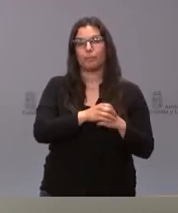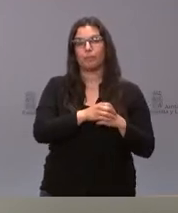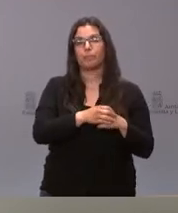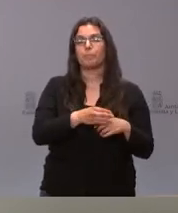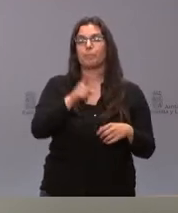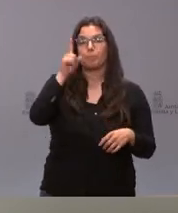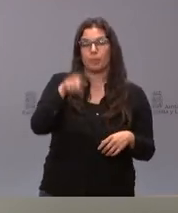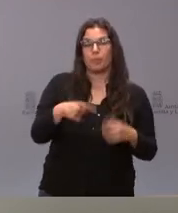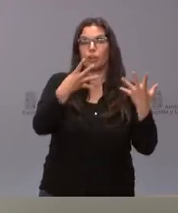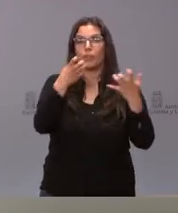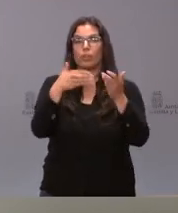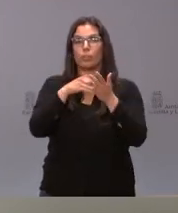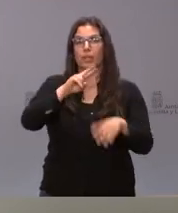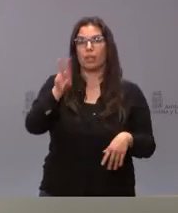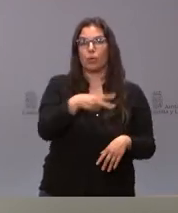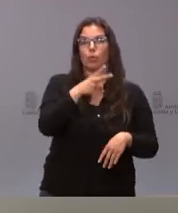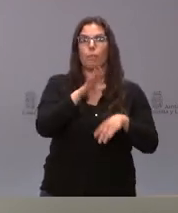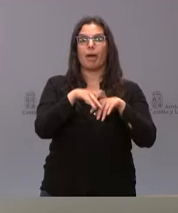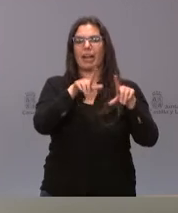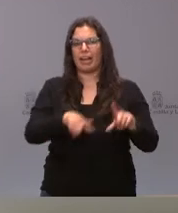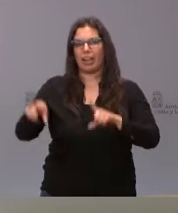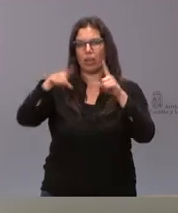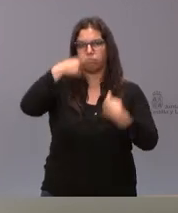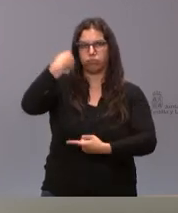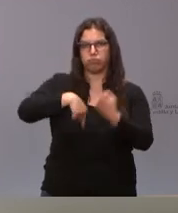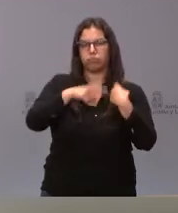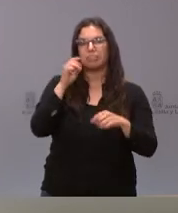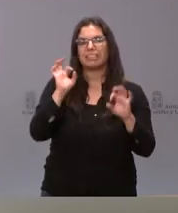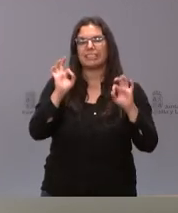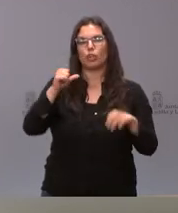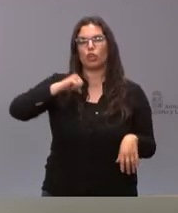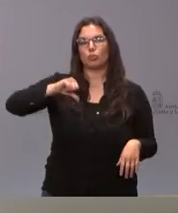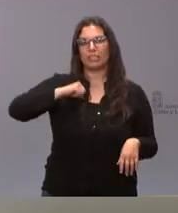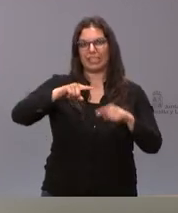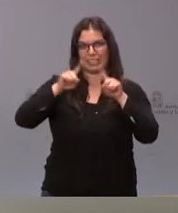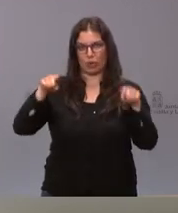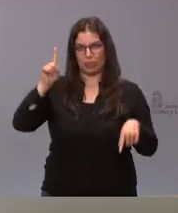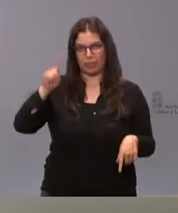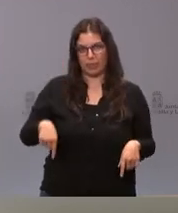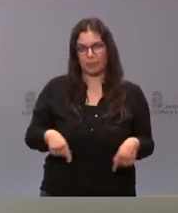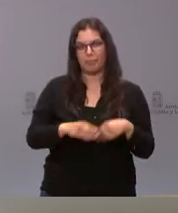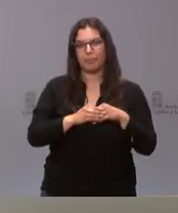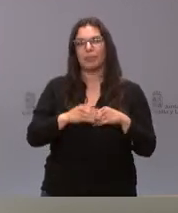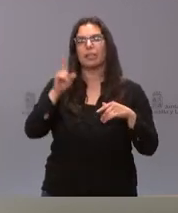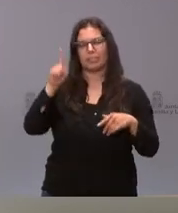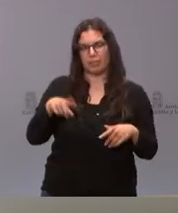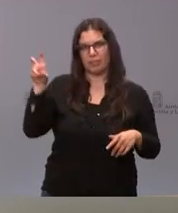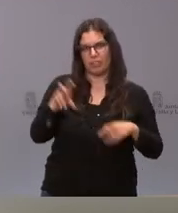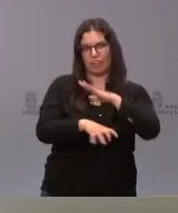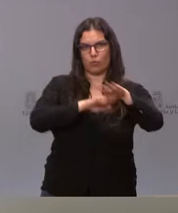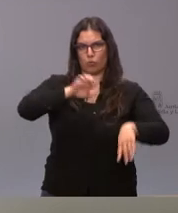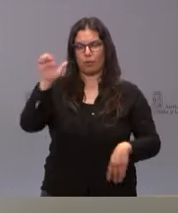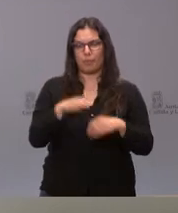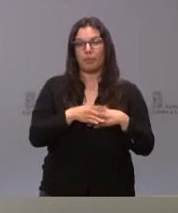900.000 euros para radiología vascular en el Hospital de Segovia, también financiado con fondos europeos,